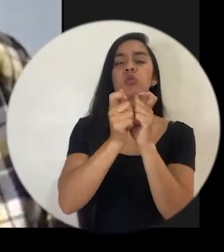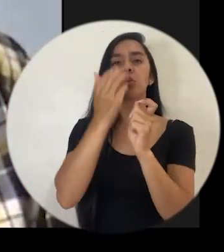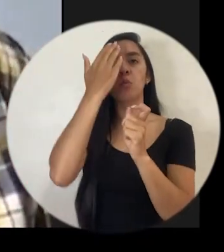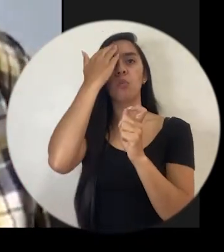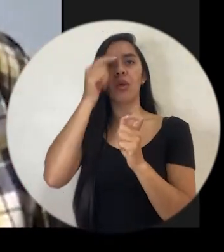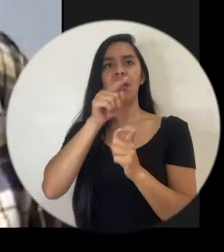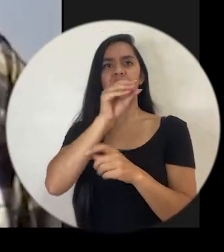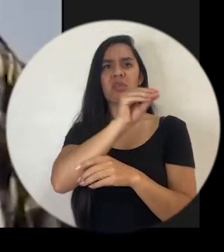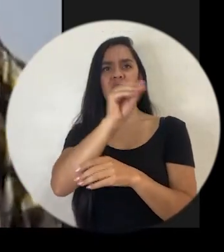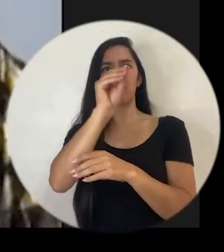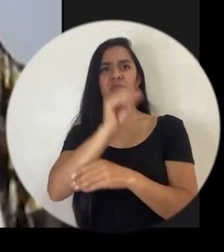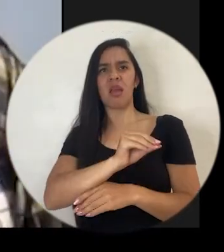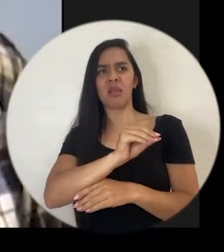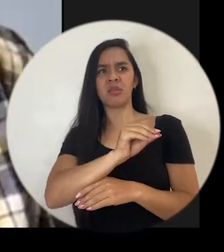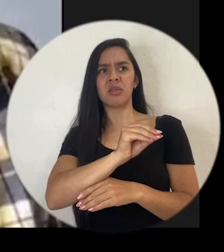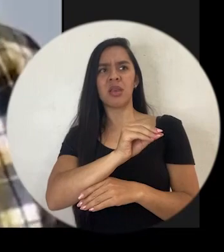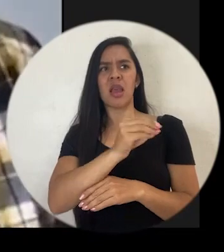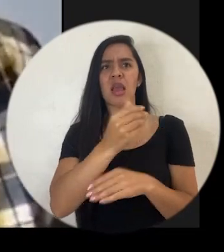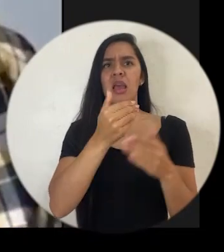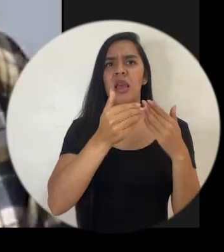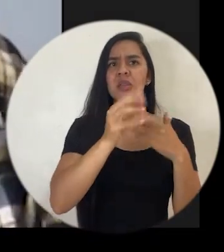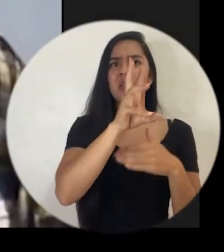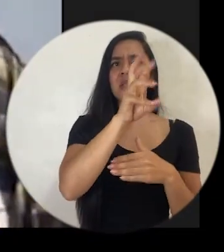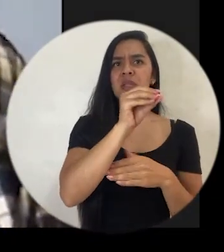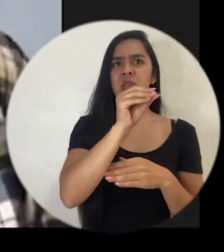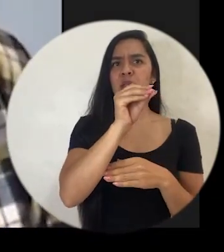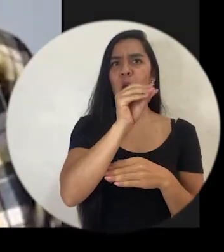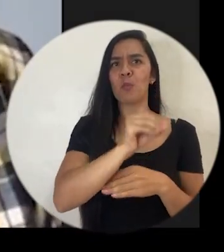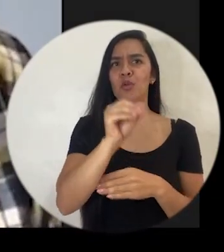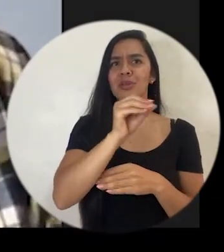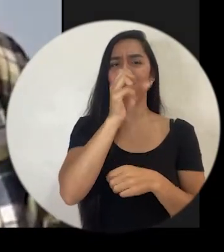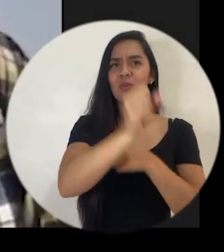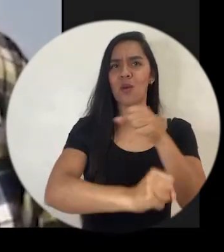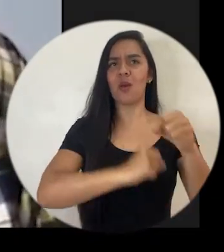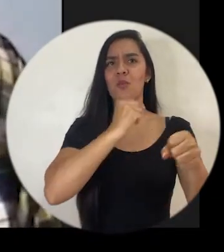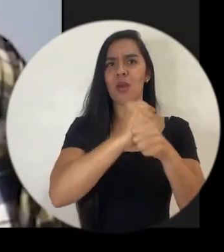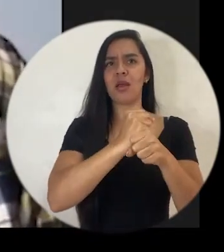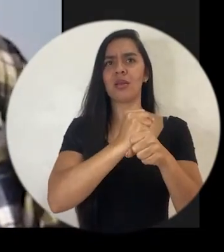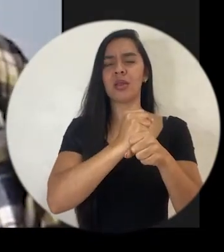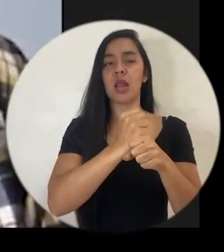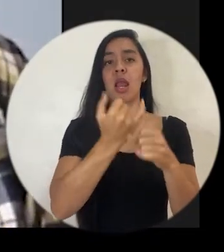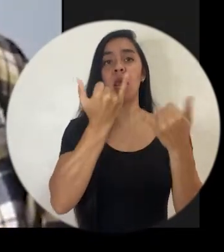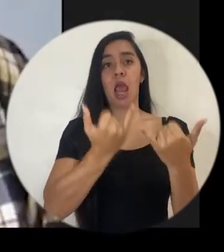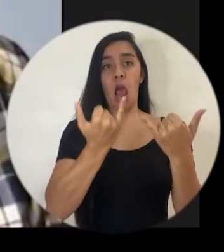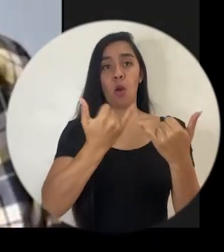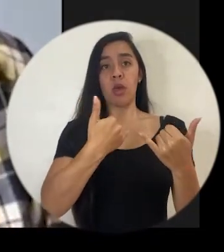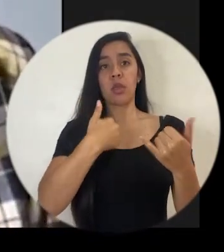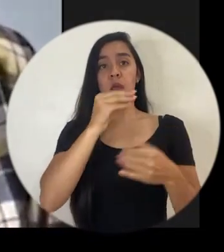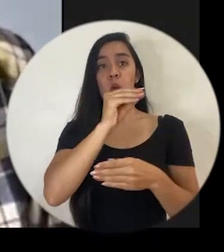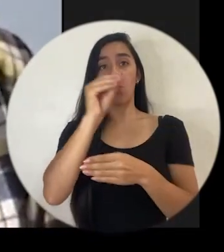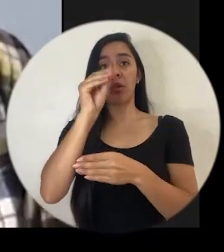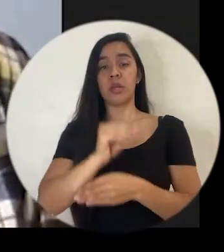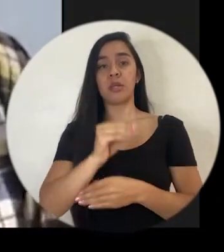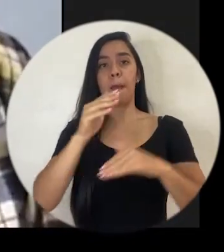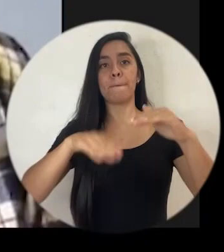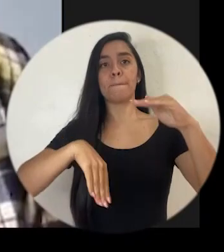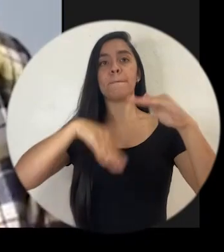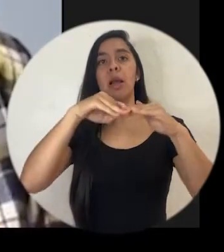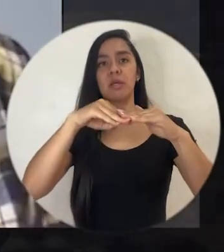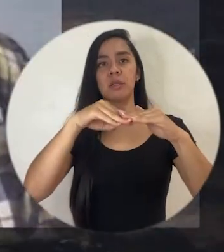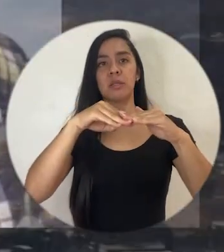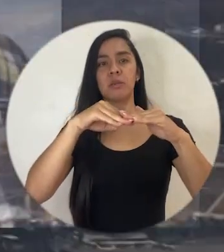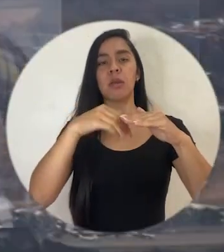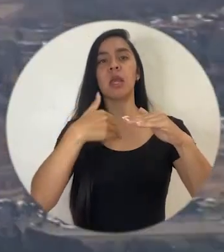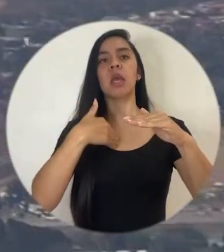ajustes porque estaban llegando a cobrar tasas de cerca del 60% anual y ahora tienen una tasa